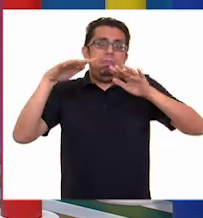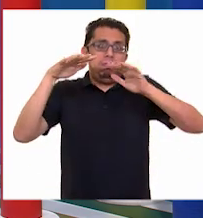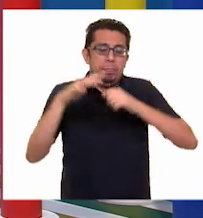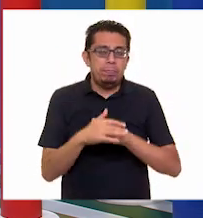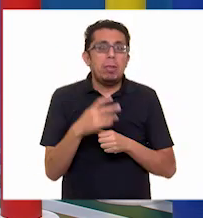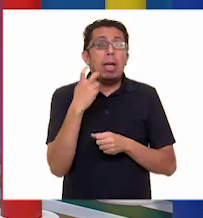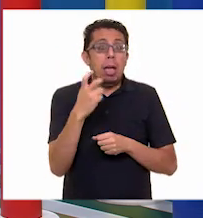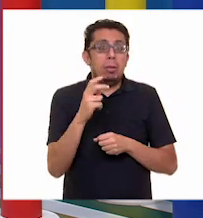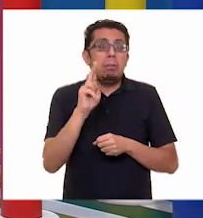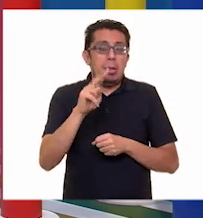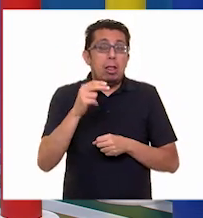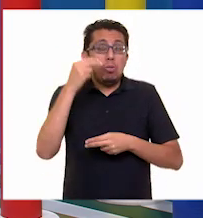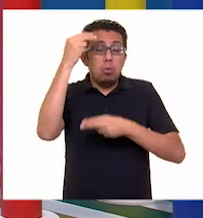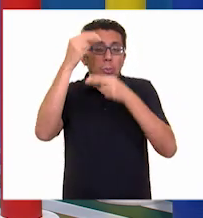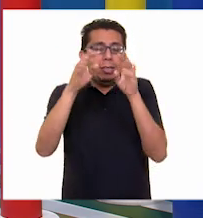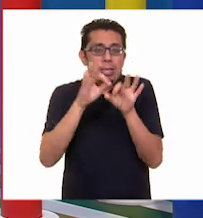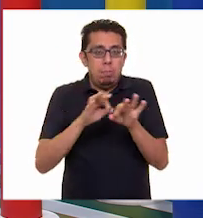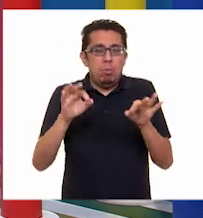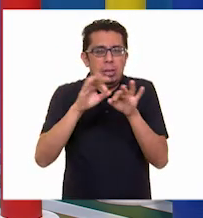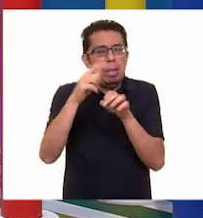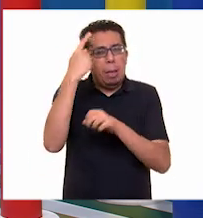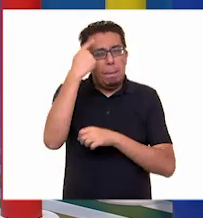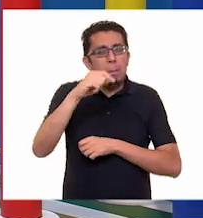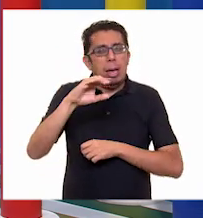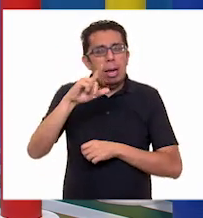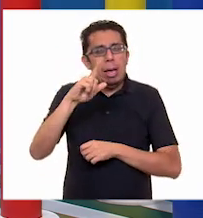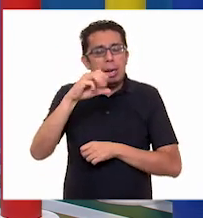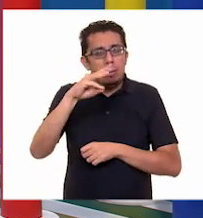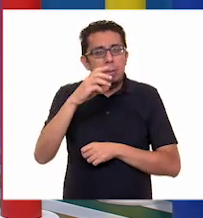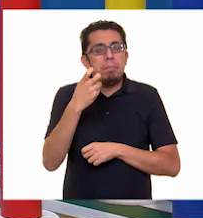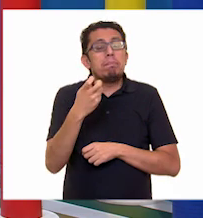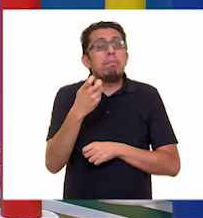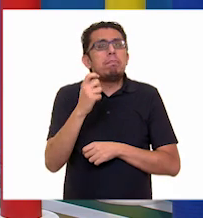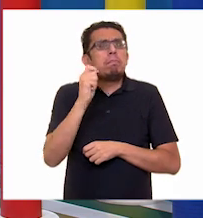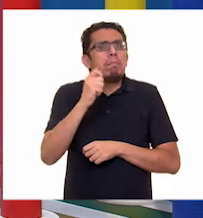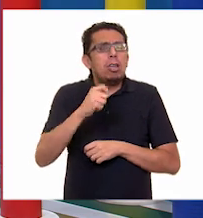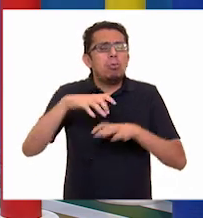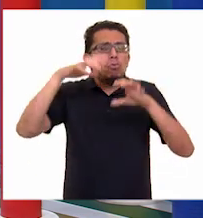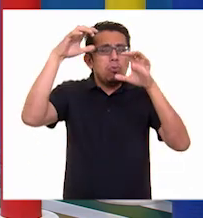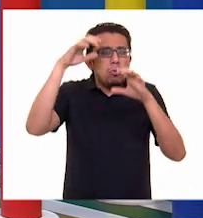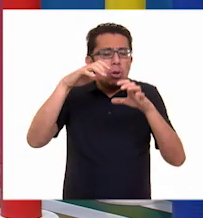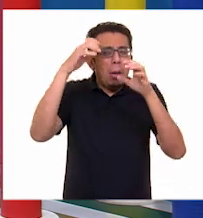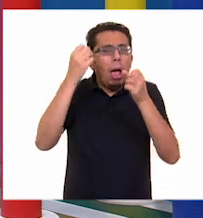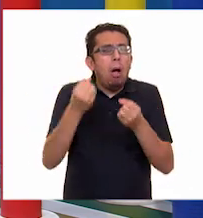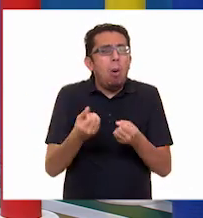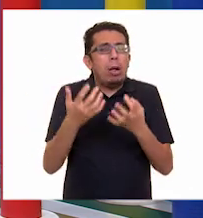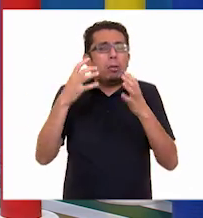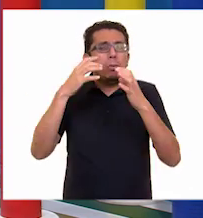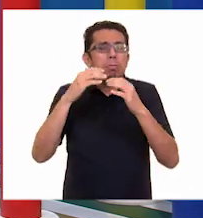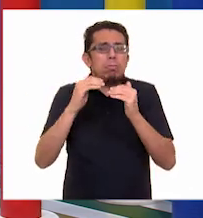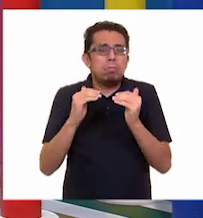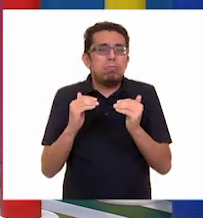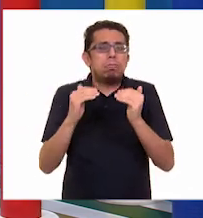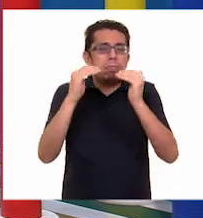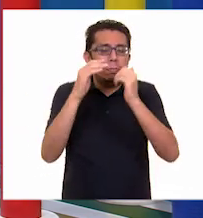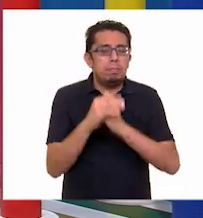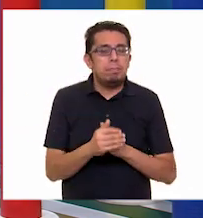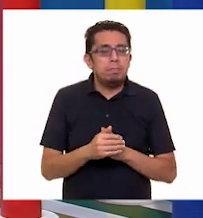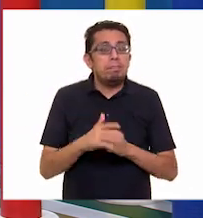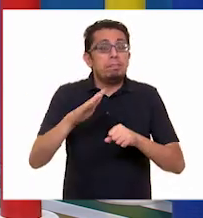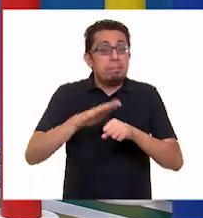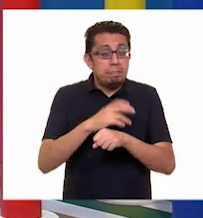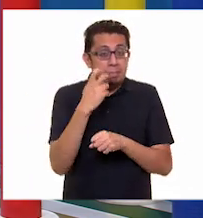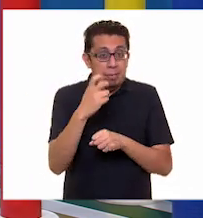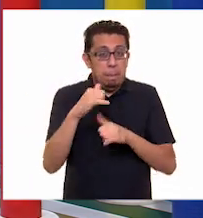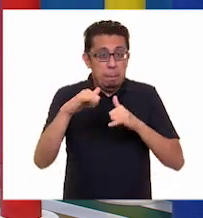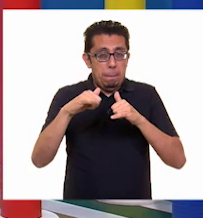muy importante del clima que se relaciona con la cantidad de lluvia que se puede presentar en un lugar determinado. Por eso, en